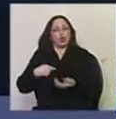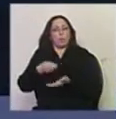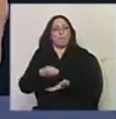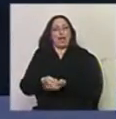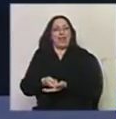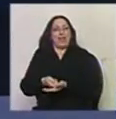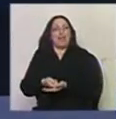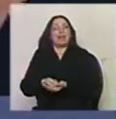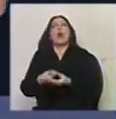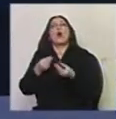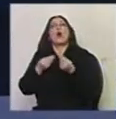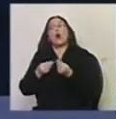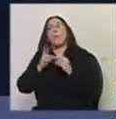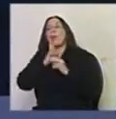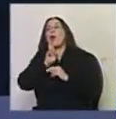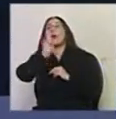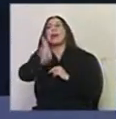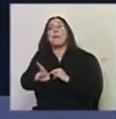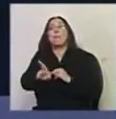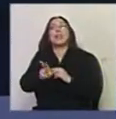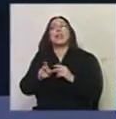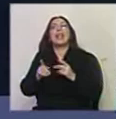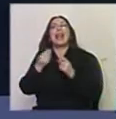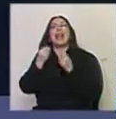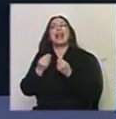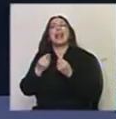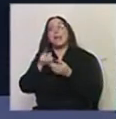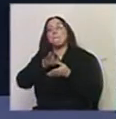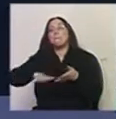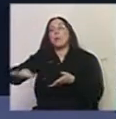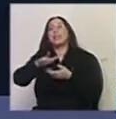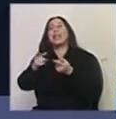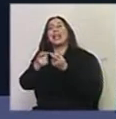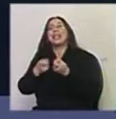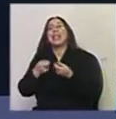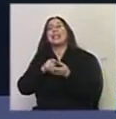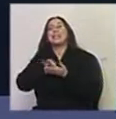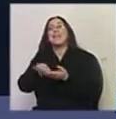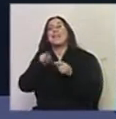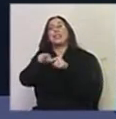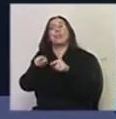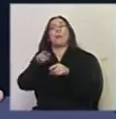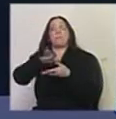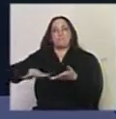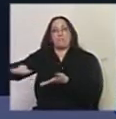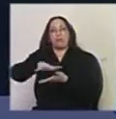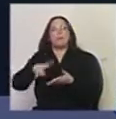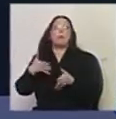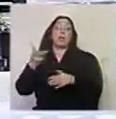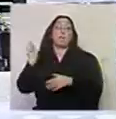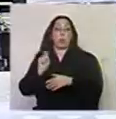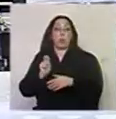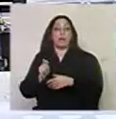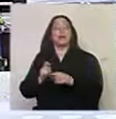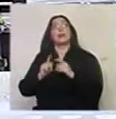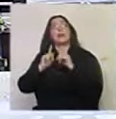Entonces, ¿cómo también respondes de alguna manera a la población en ese servicio que le tenés que dar? Claro. Es un servicio público. Sí, y también